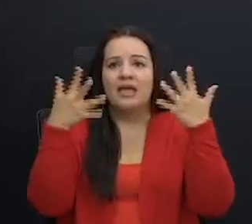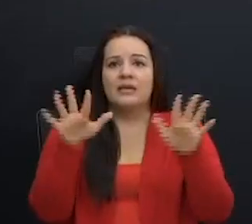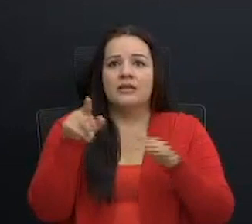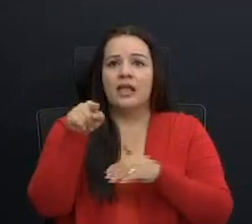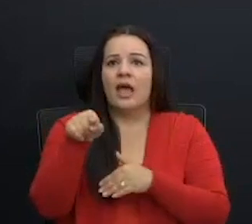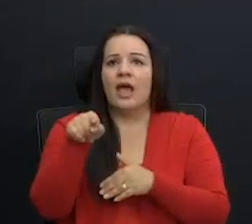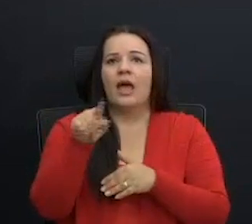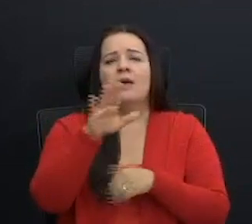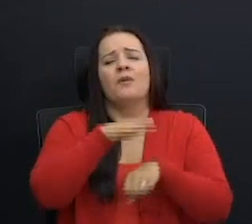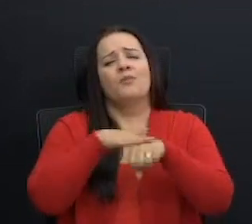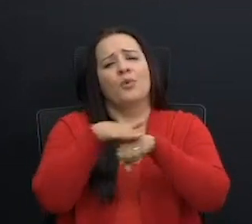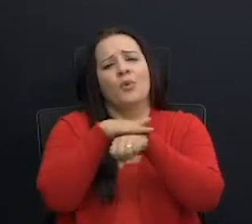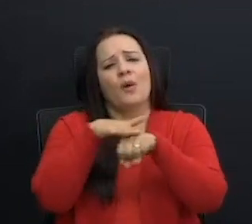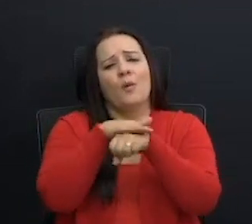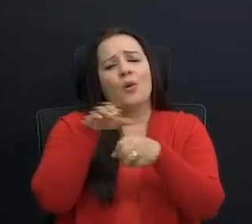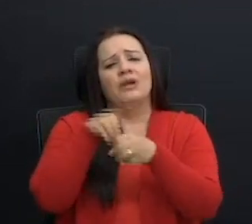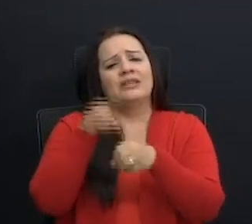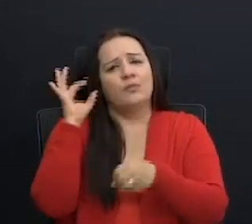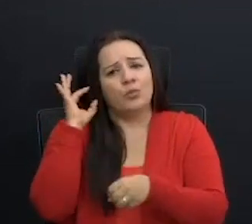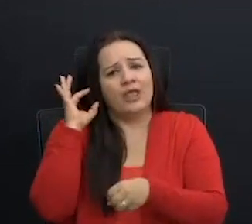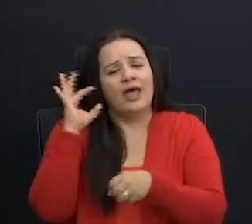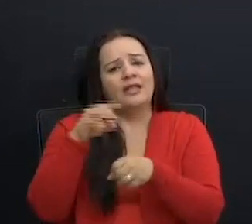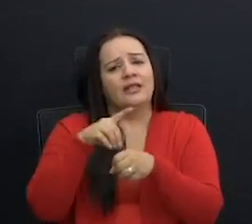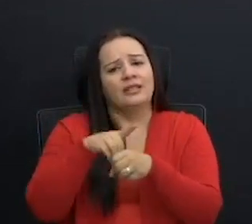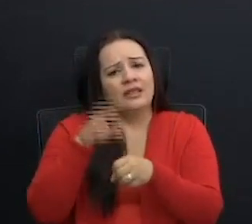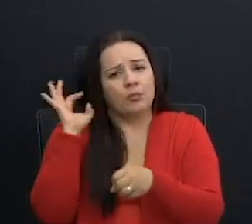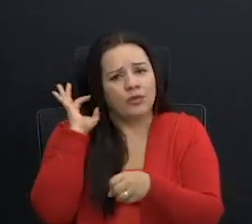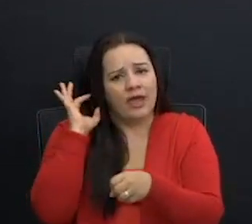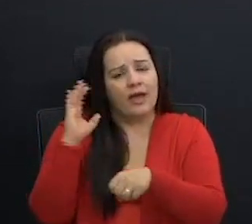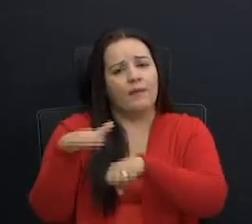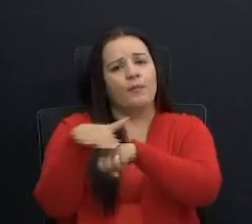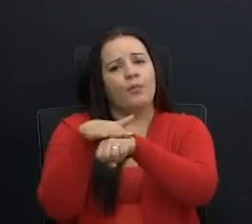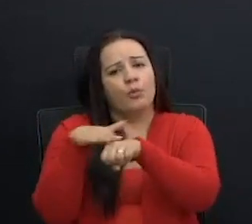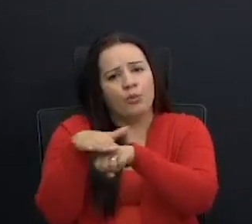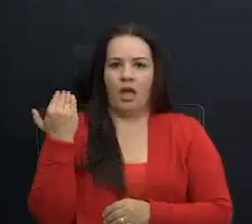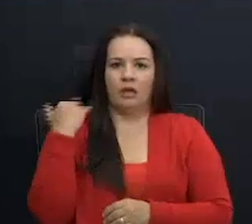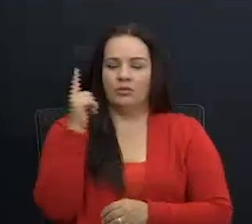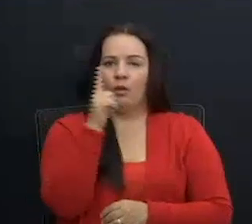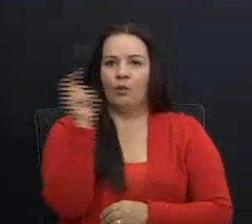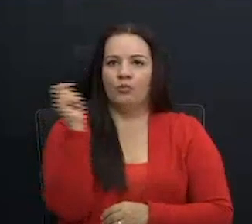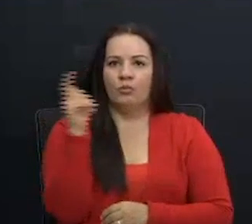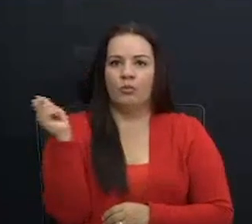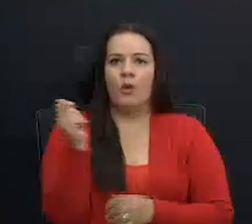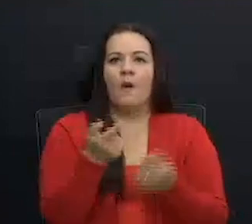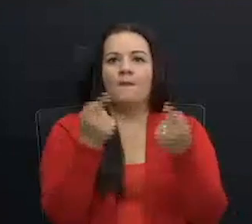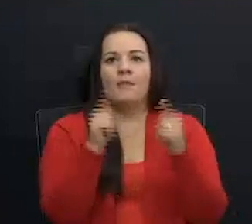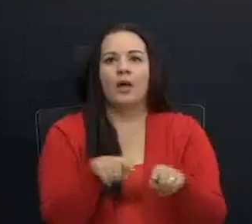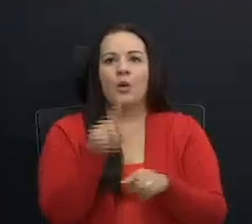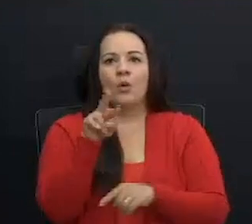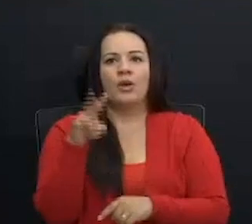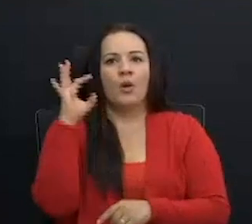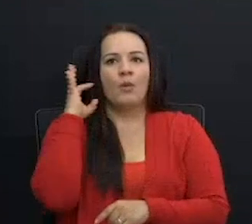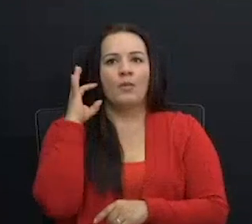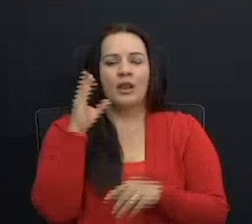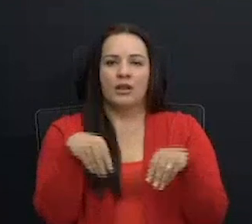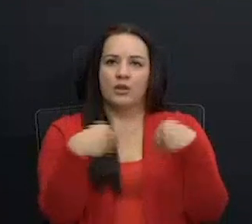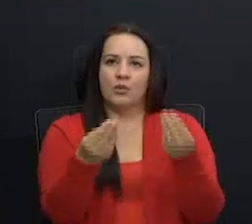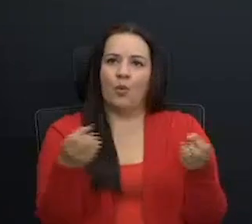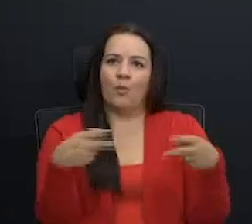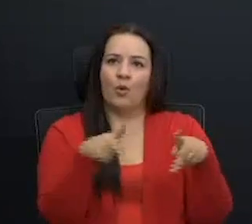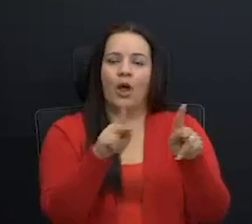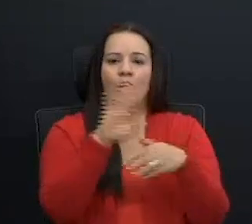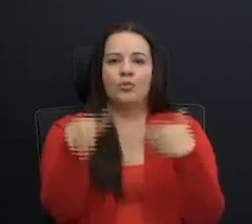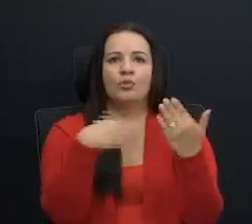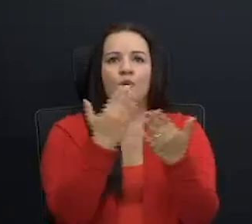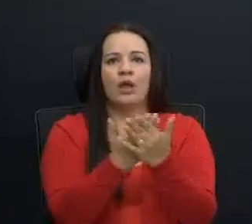Por favor, diputada, diputada, por favor, la llamo al orden. Le pasó a una compañera y le dieron oportunidad a todas las